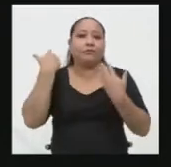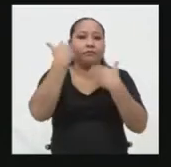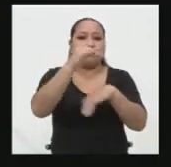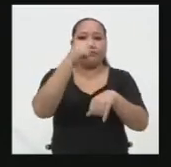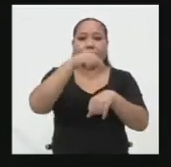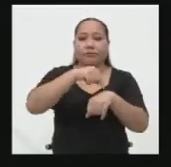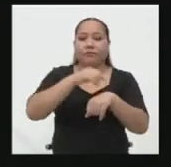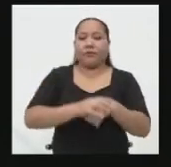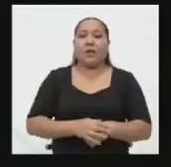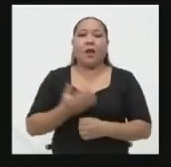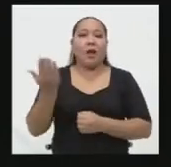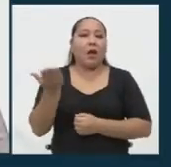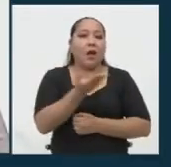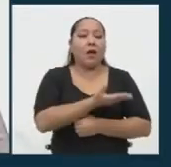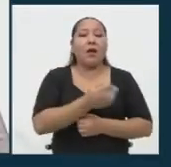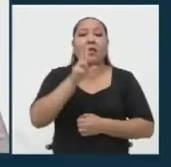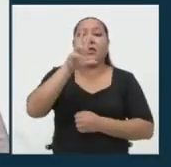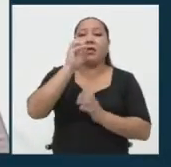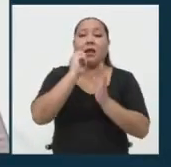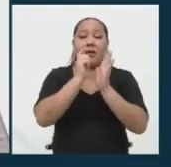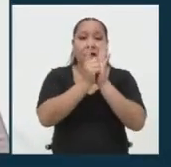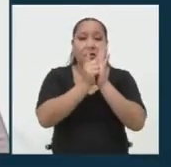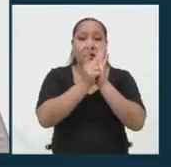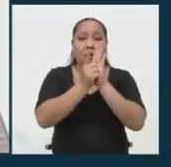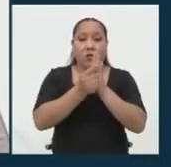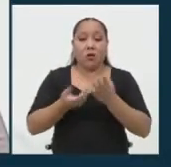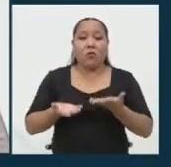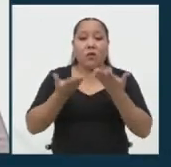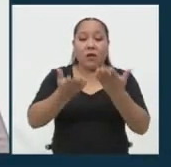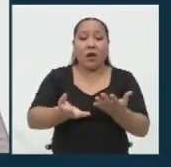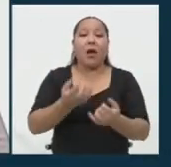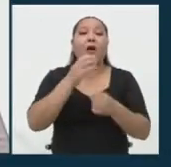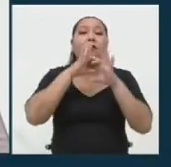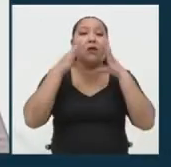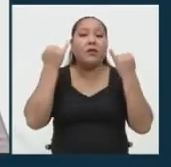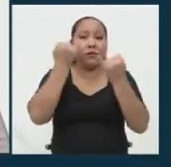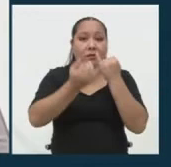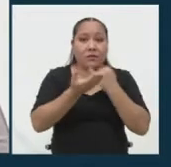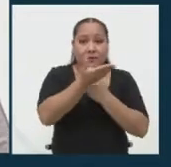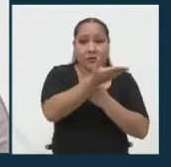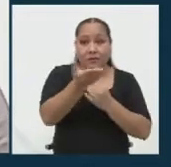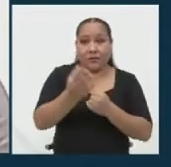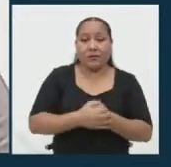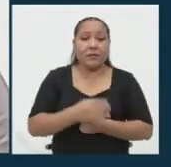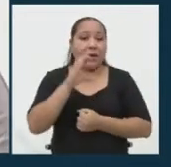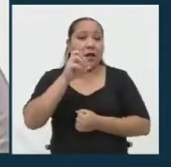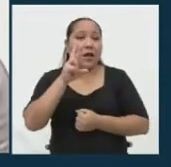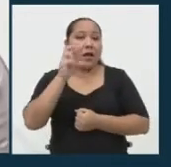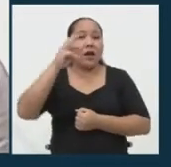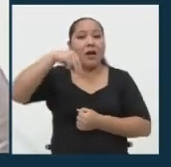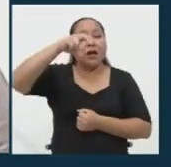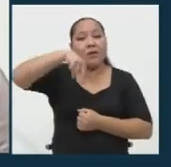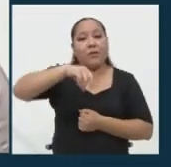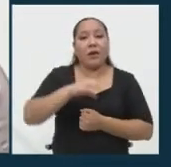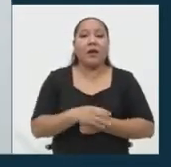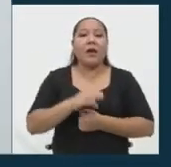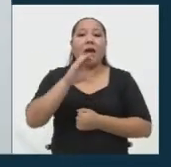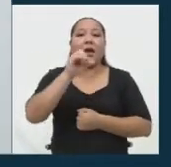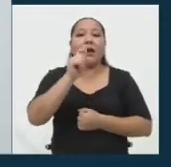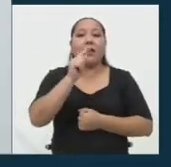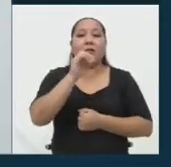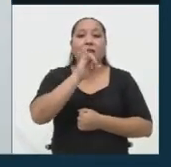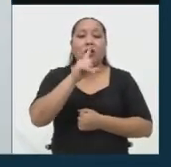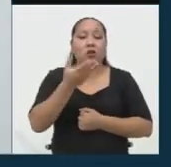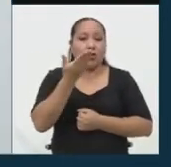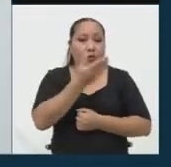tiempo. Ahora candidatas tienen 30 segundos para dirigirse a sus electores. Candidata Carmen Castillo Yataco tiene 30 segundos. Adelante.